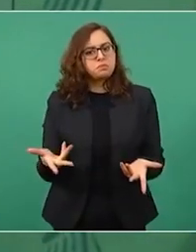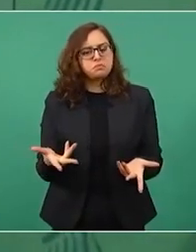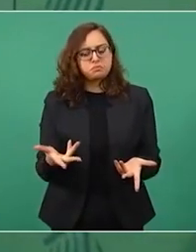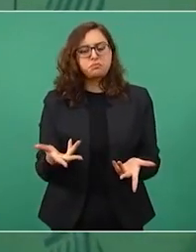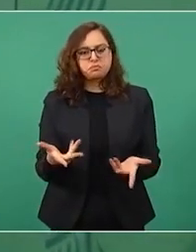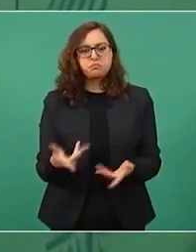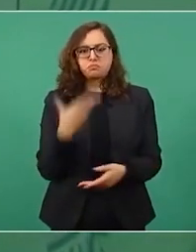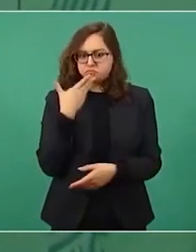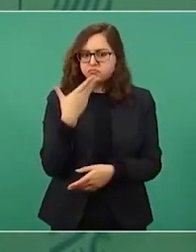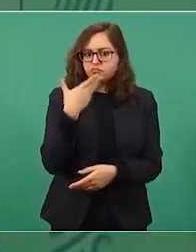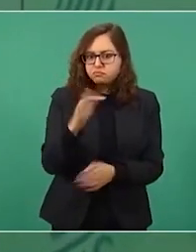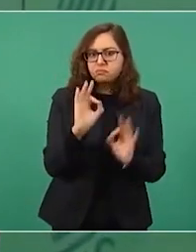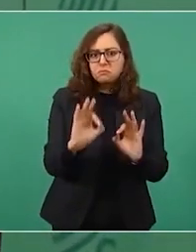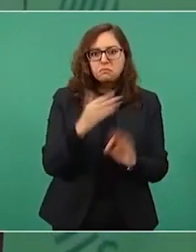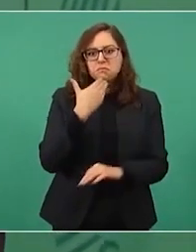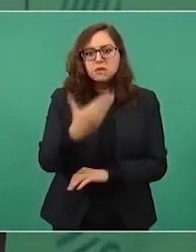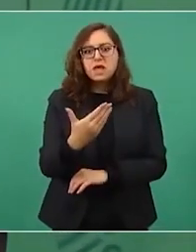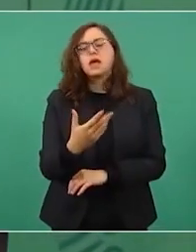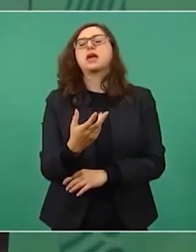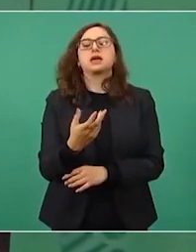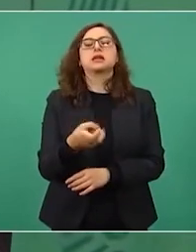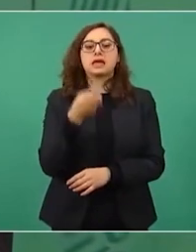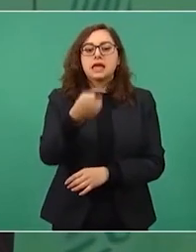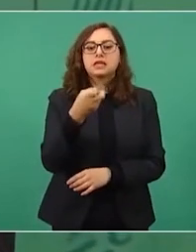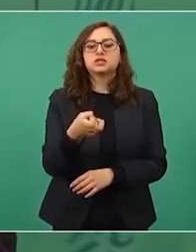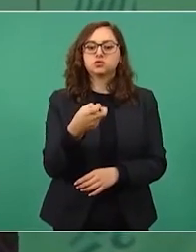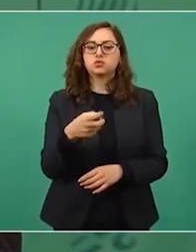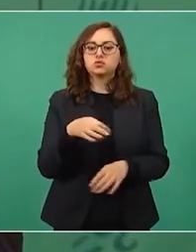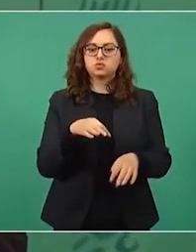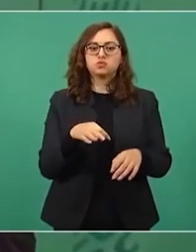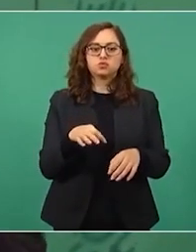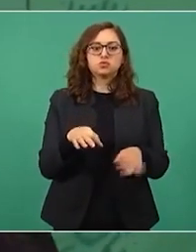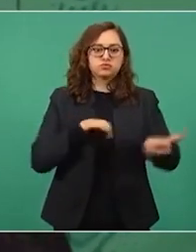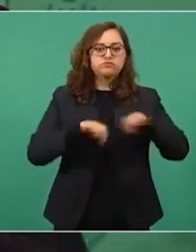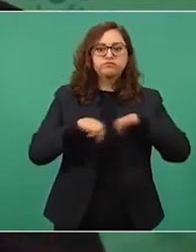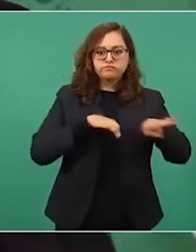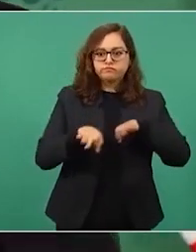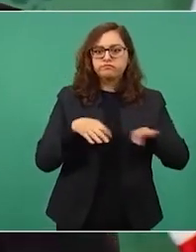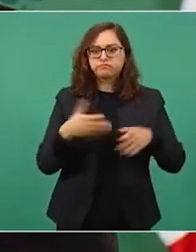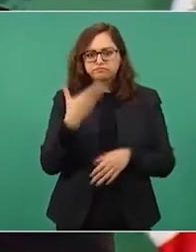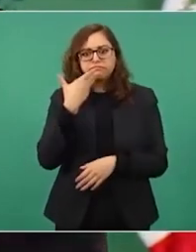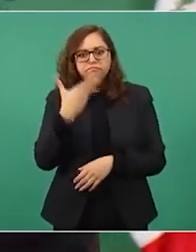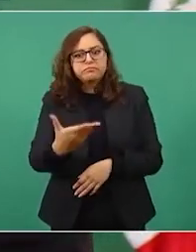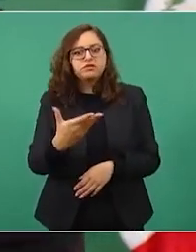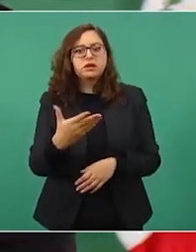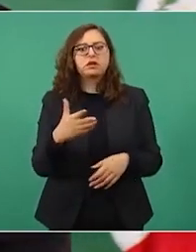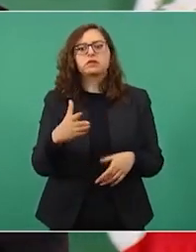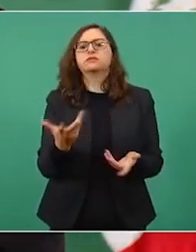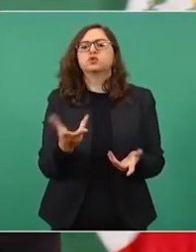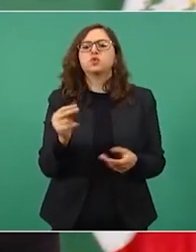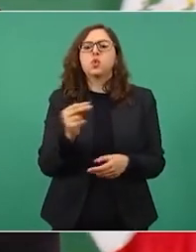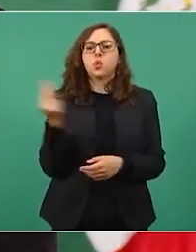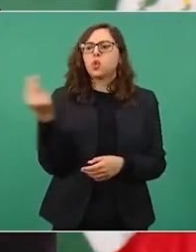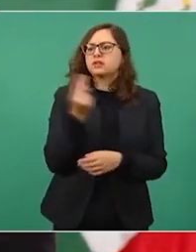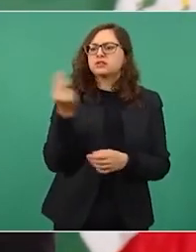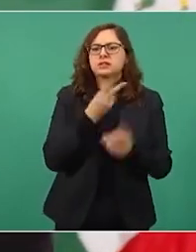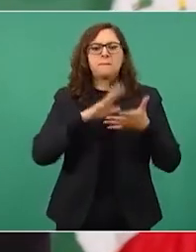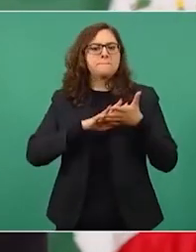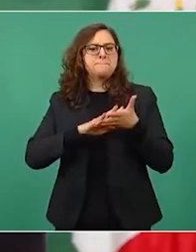pero eso es no hace falta este la violencia